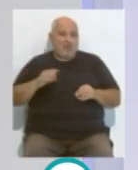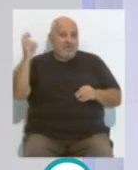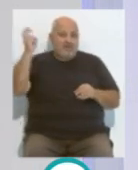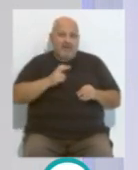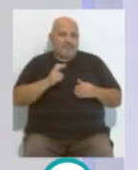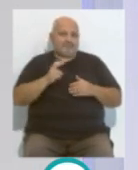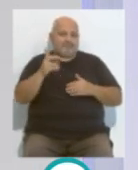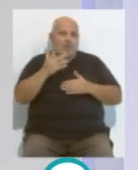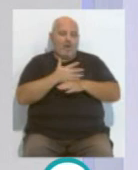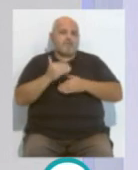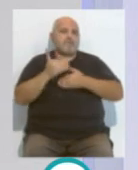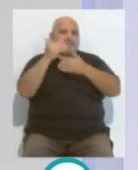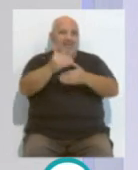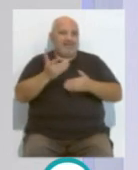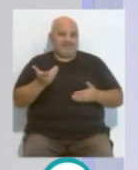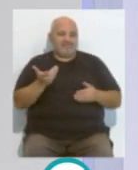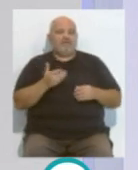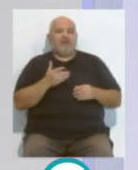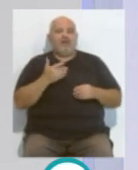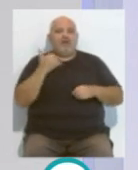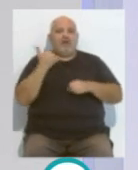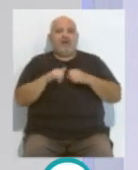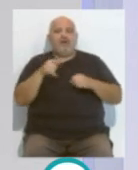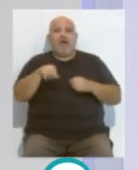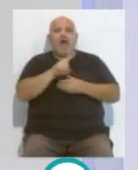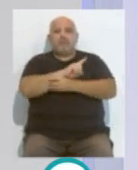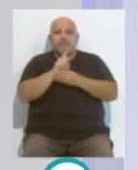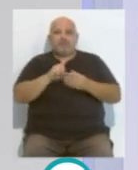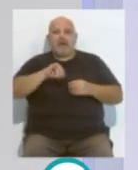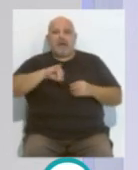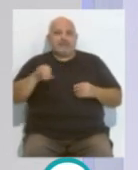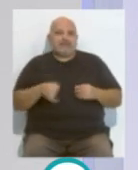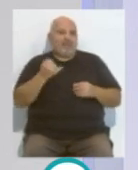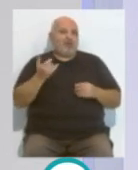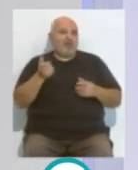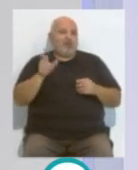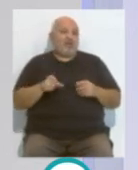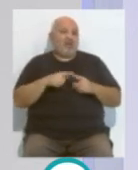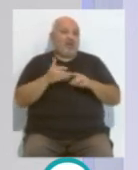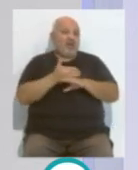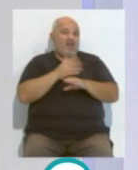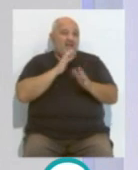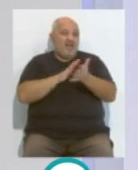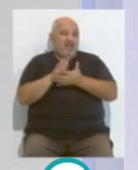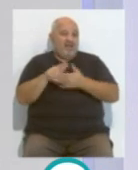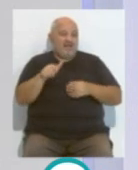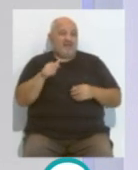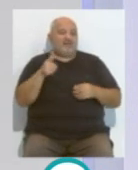muscular o cansancio que haya podido acumular como has comentado tuvo